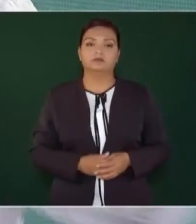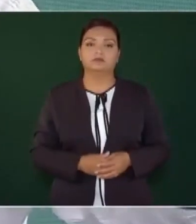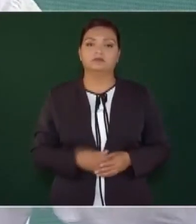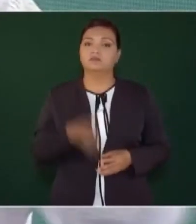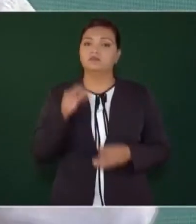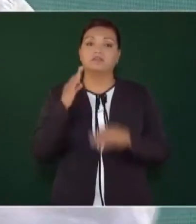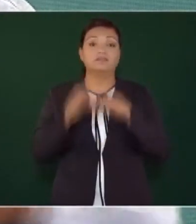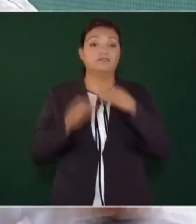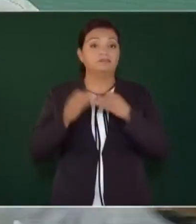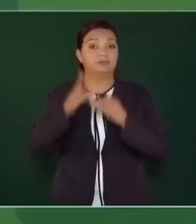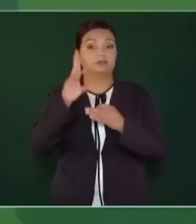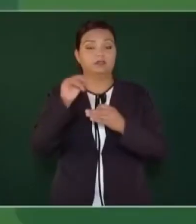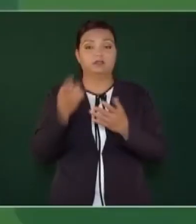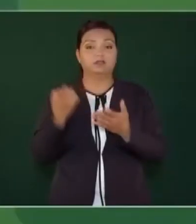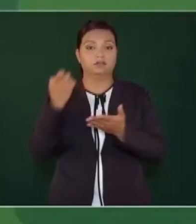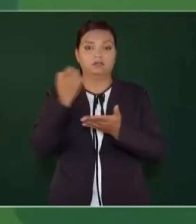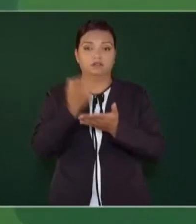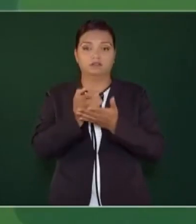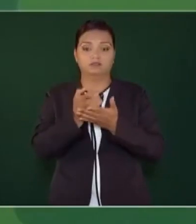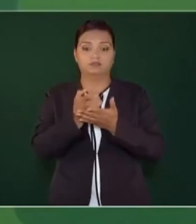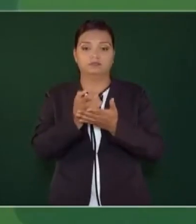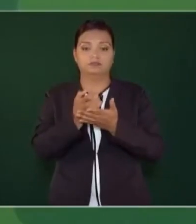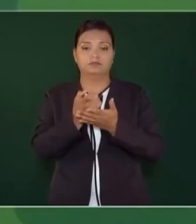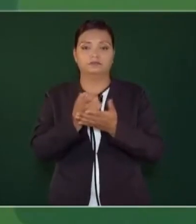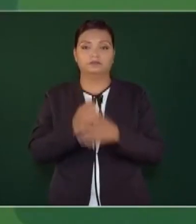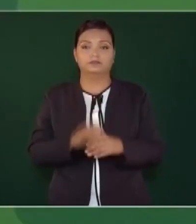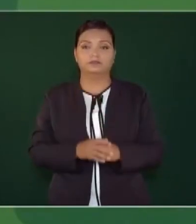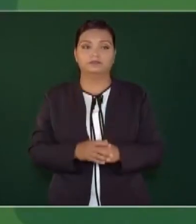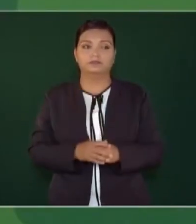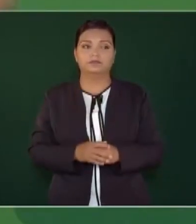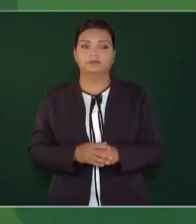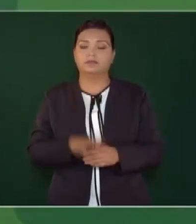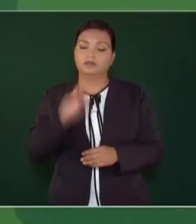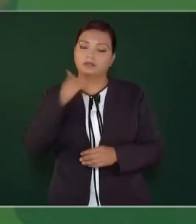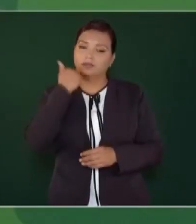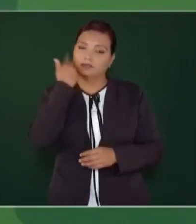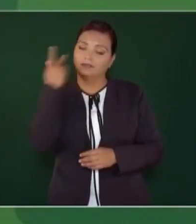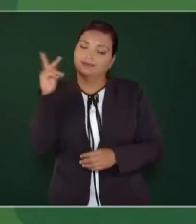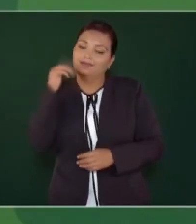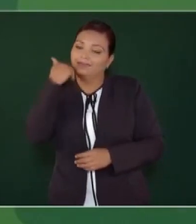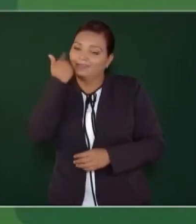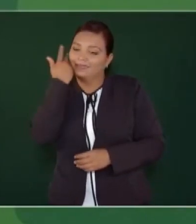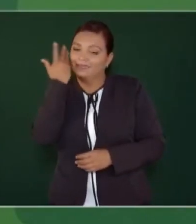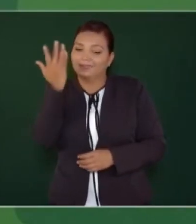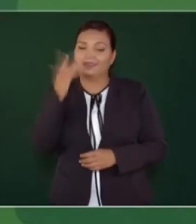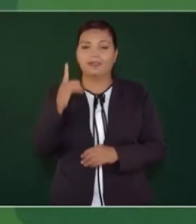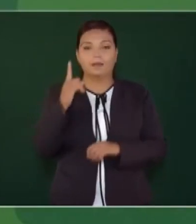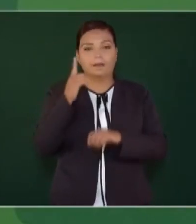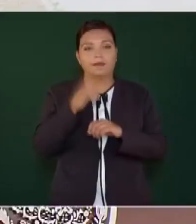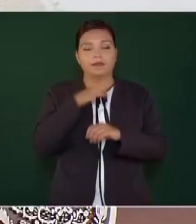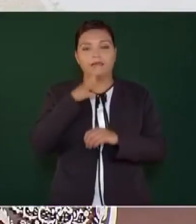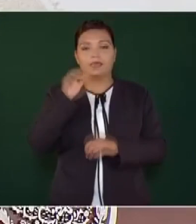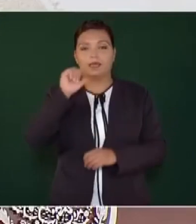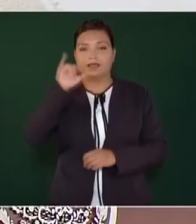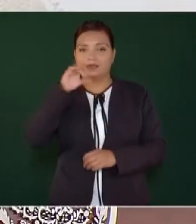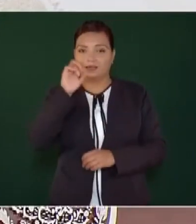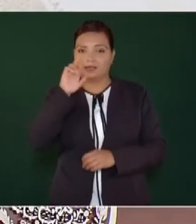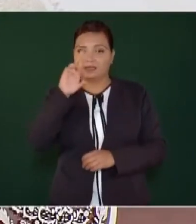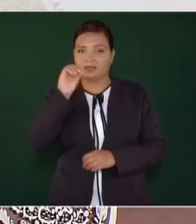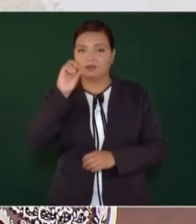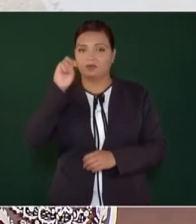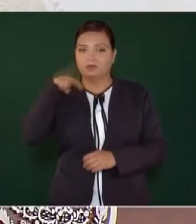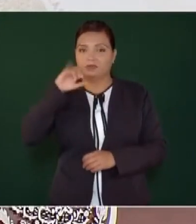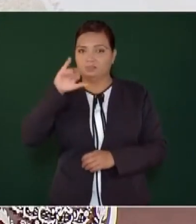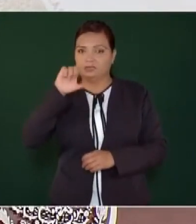les ha faltado recursos y yo quiero que Alejandro Encinas informe